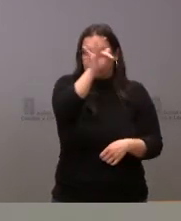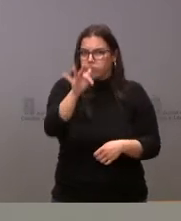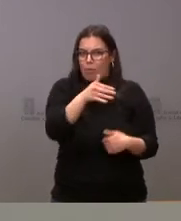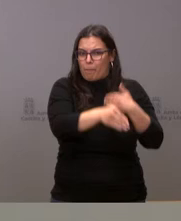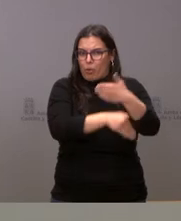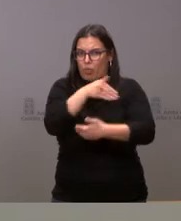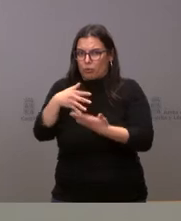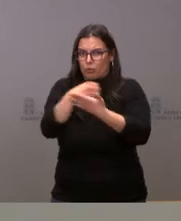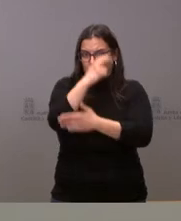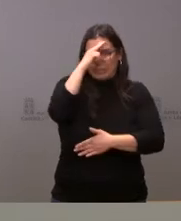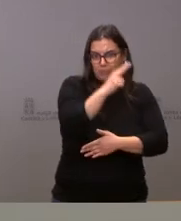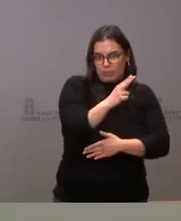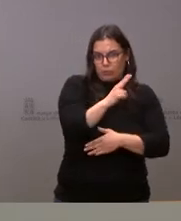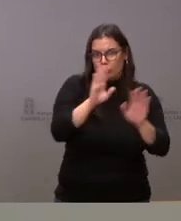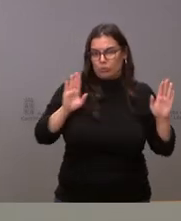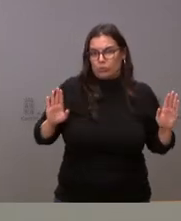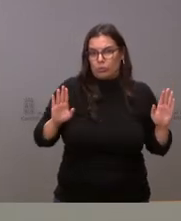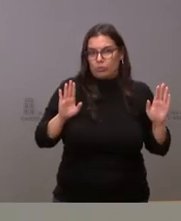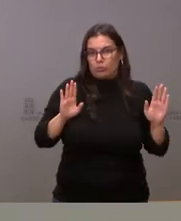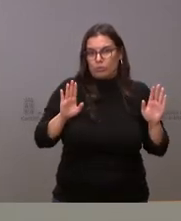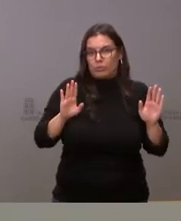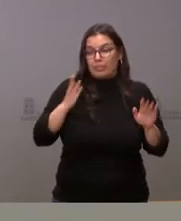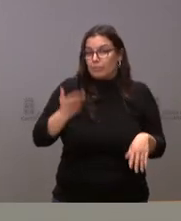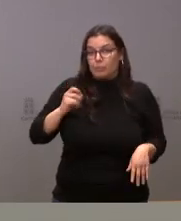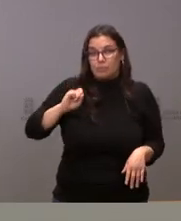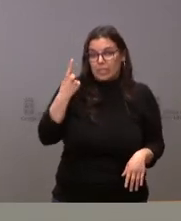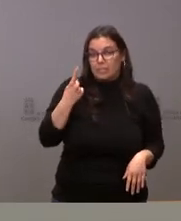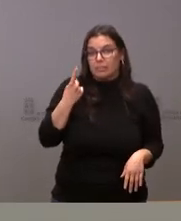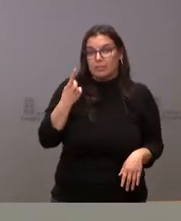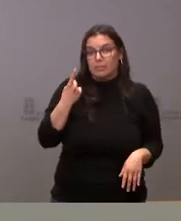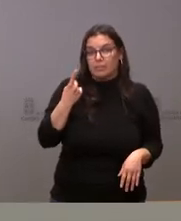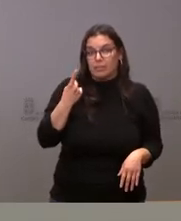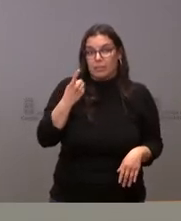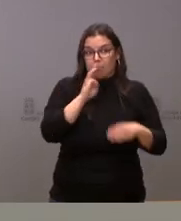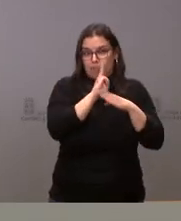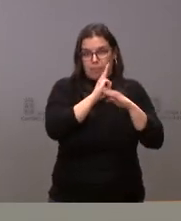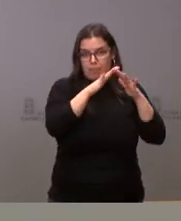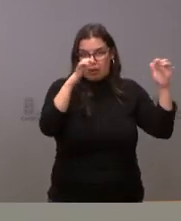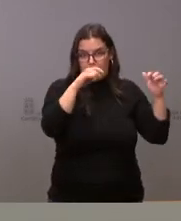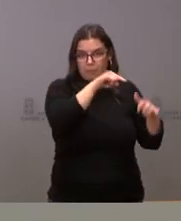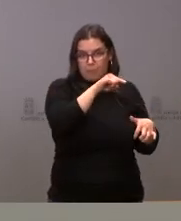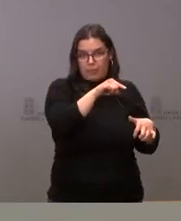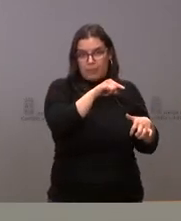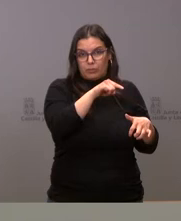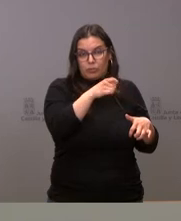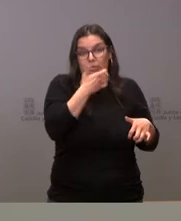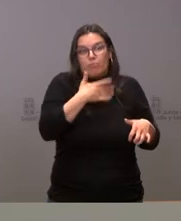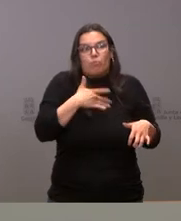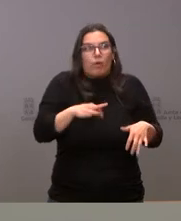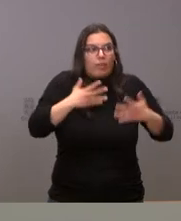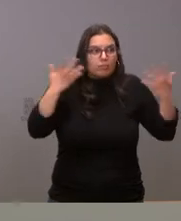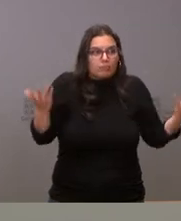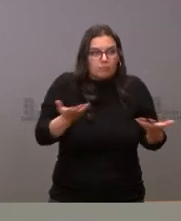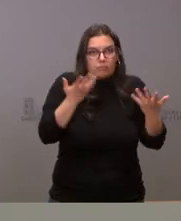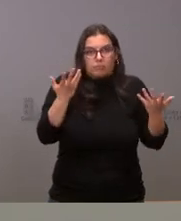este proceso al margen de la Junta de Castilla y León y, fundamentalmente, al Parlamento y a la posibilidad de